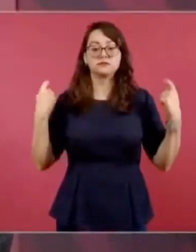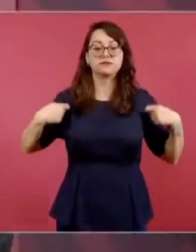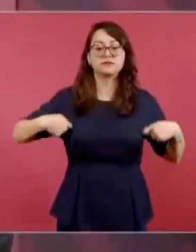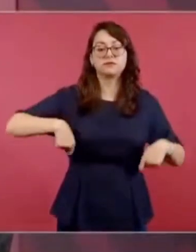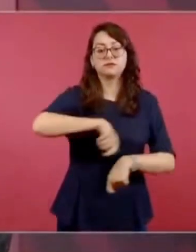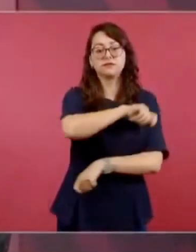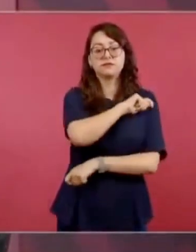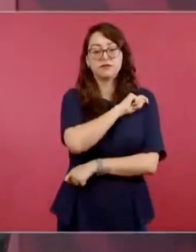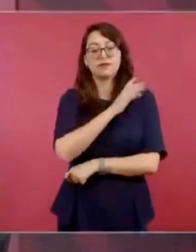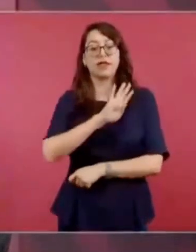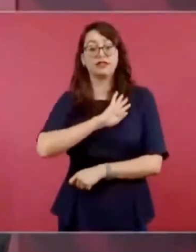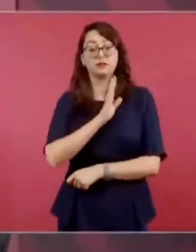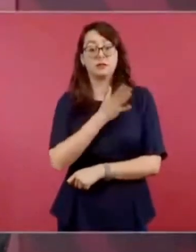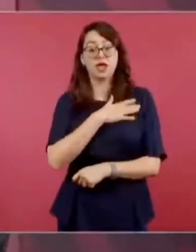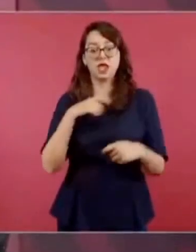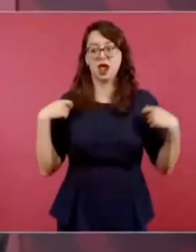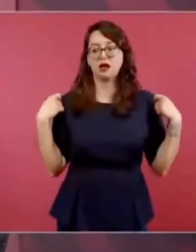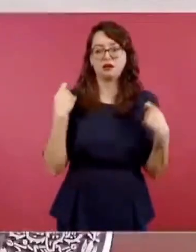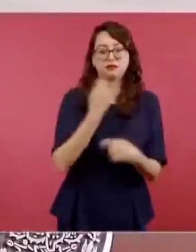española.